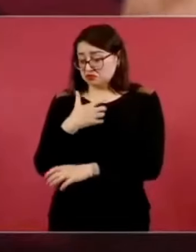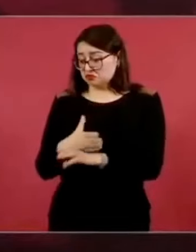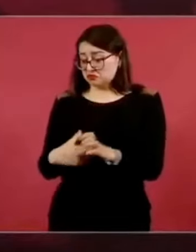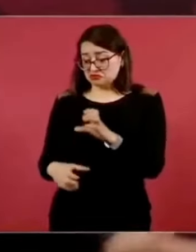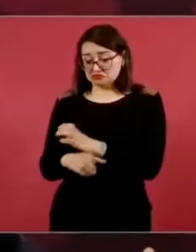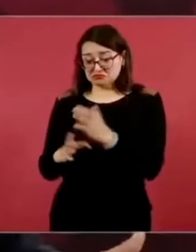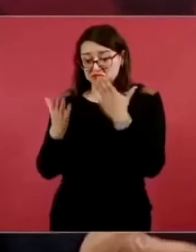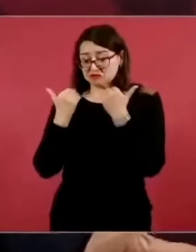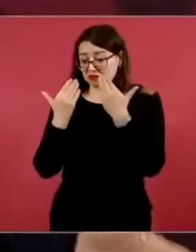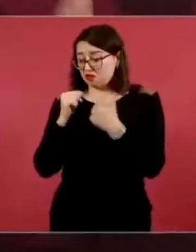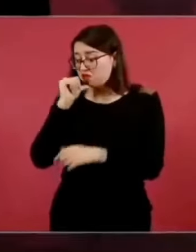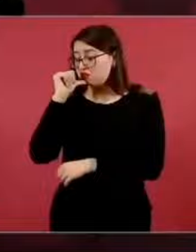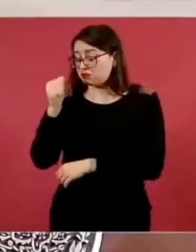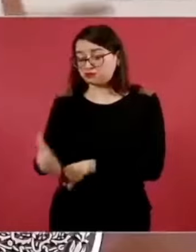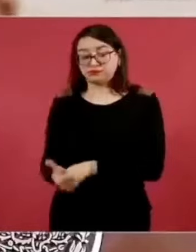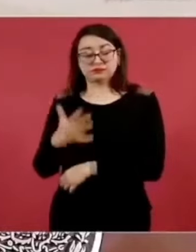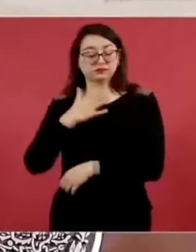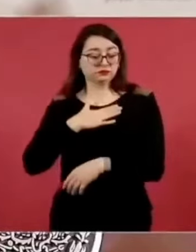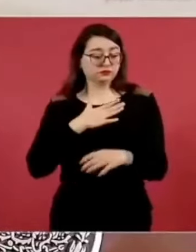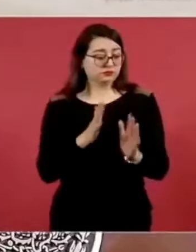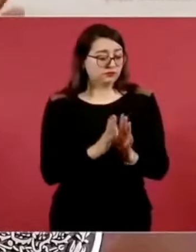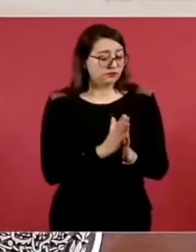libros que ya también